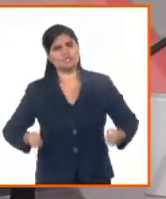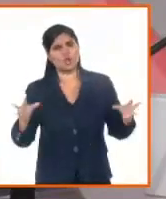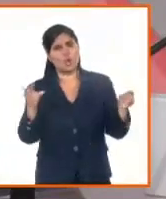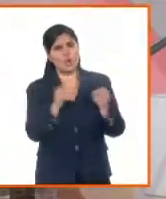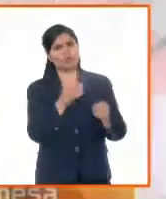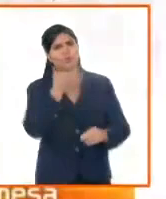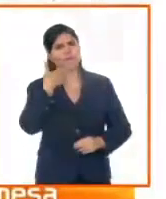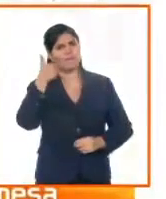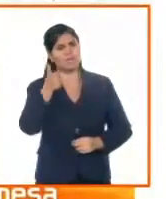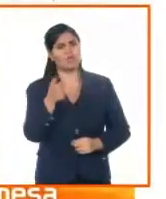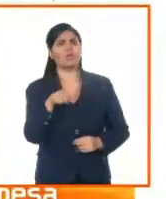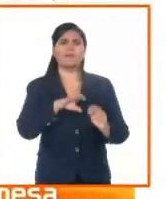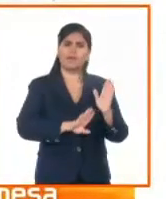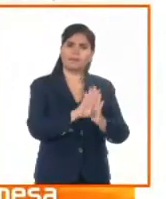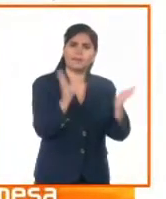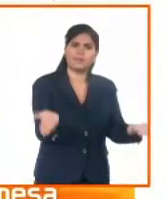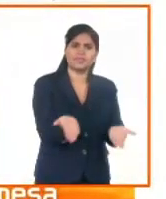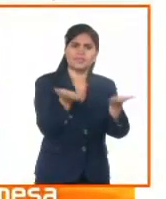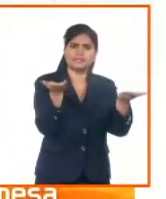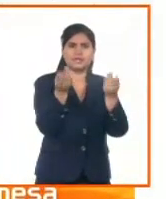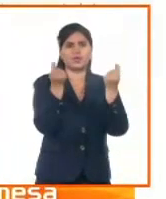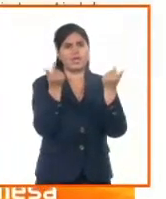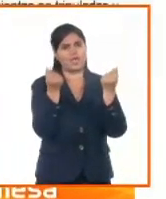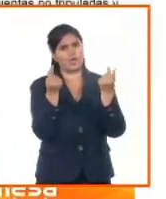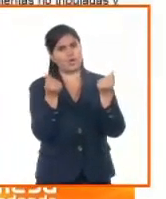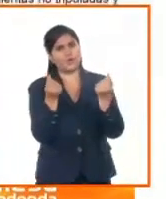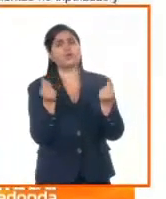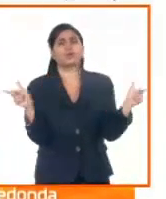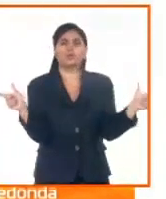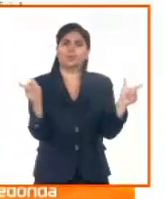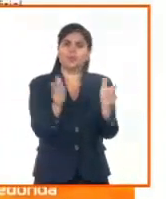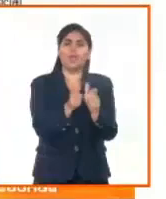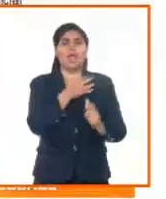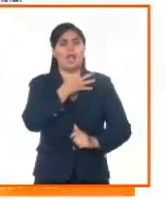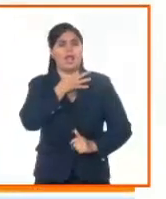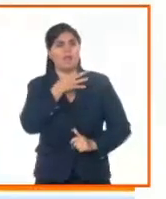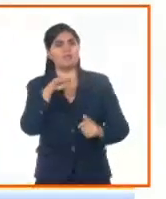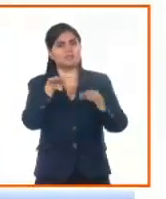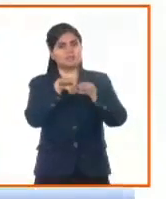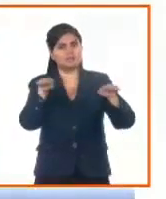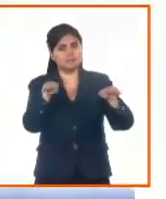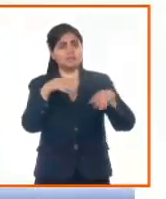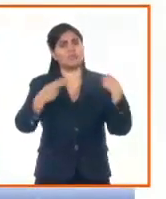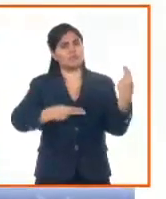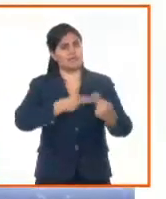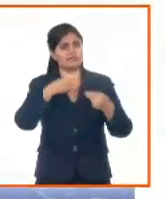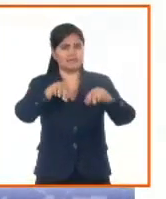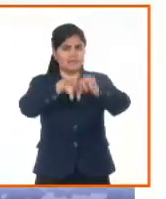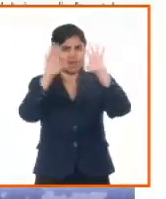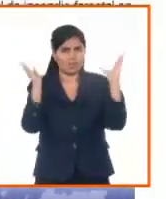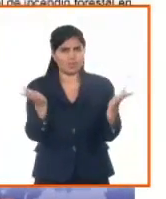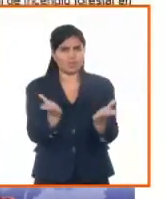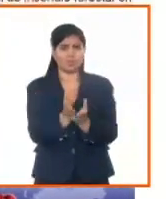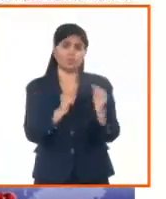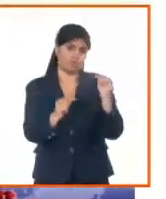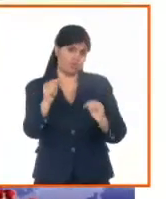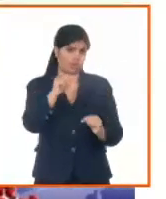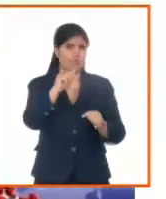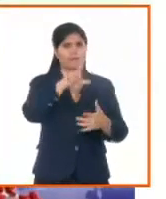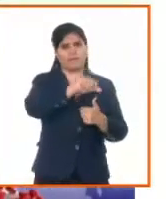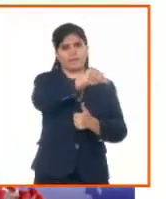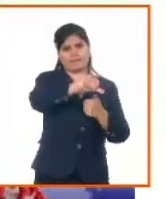garantizar un crecimiento y desarrollo económico que promueva la inclusión, la equidad y la sostenibilidad, así como la seguridad alimentaria y